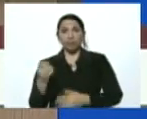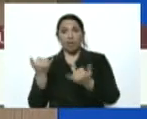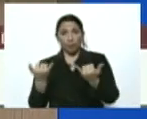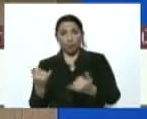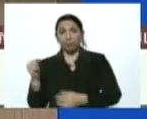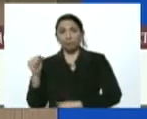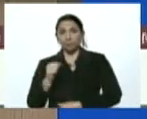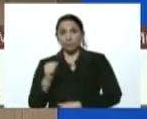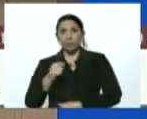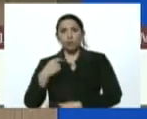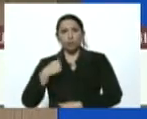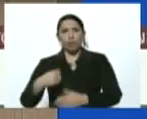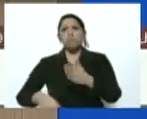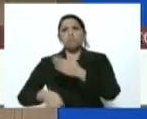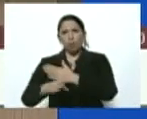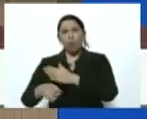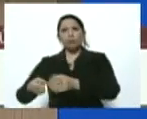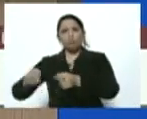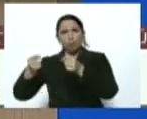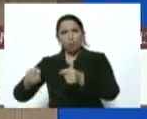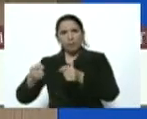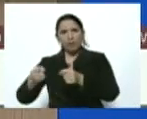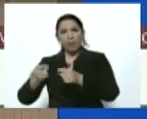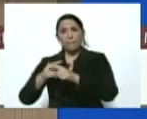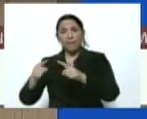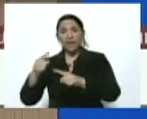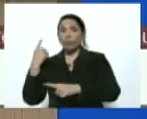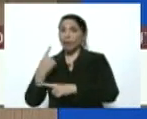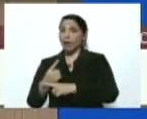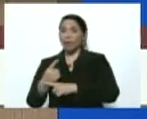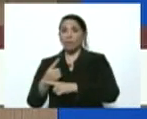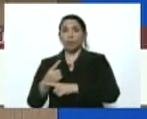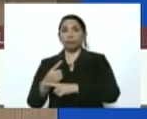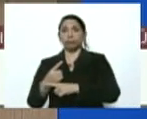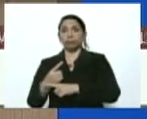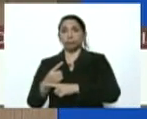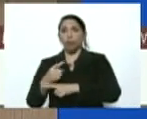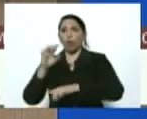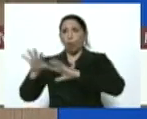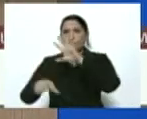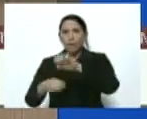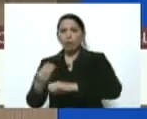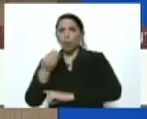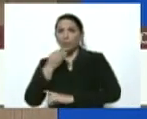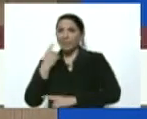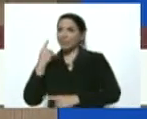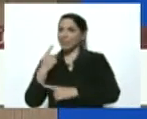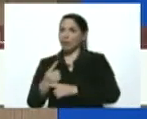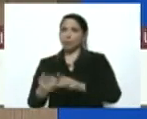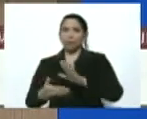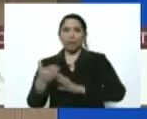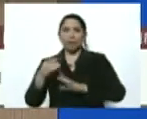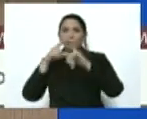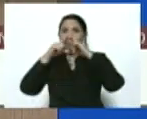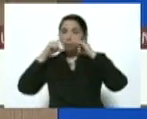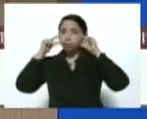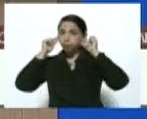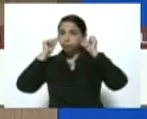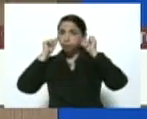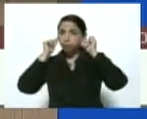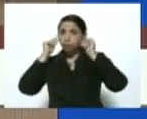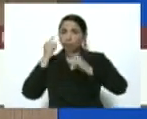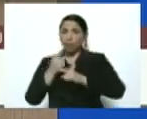sí, yo voy al supermercado a proveerme de alimentos, yo debo salir con la mascarilla, con el